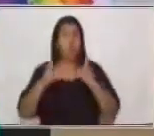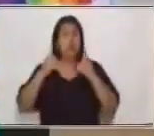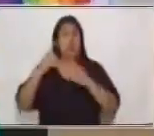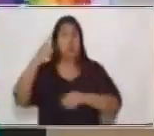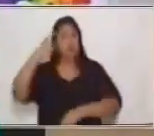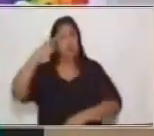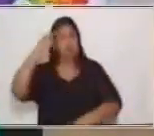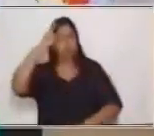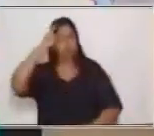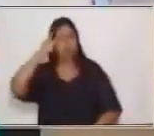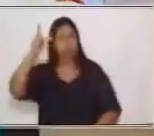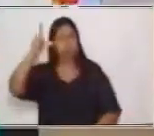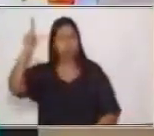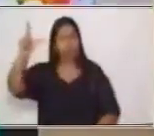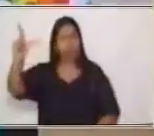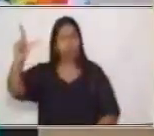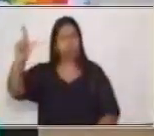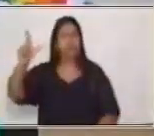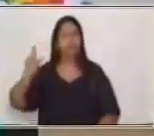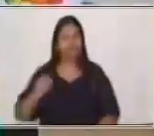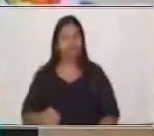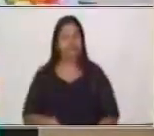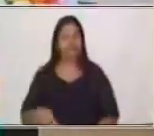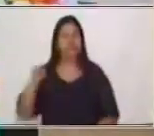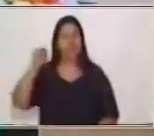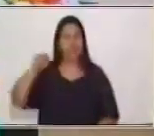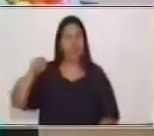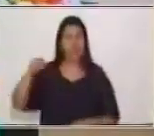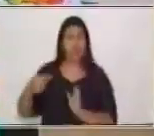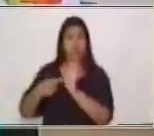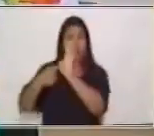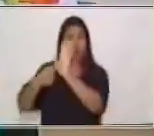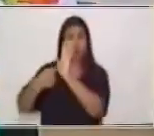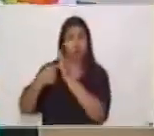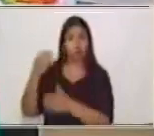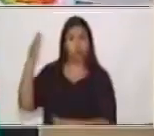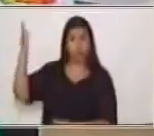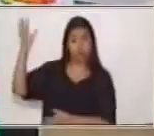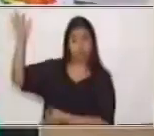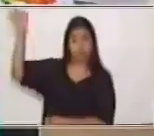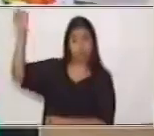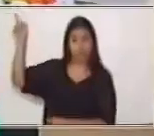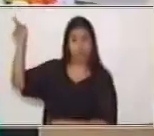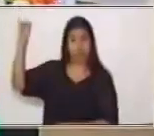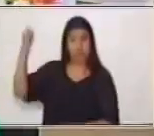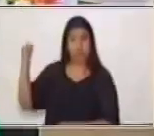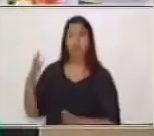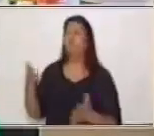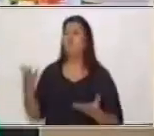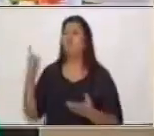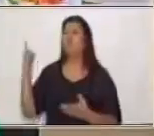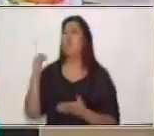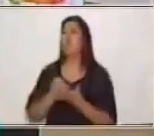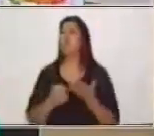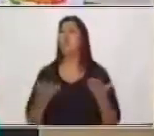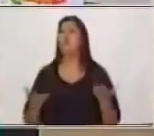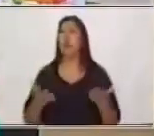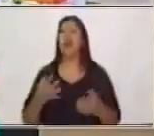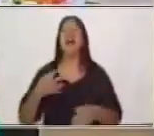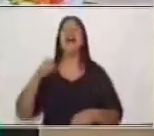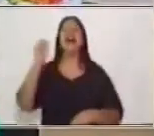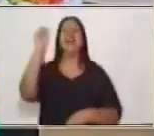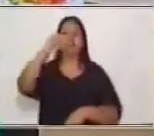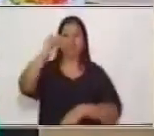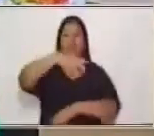lógico. Aquí en este cartelito tenemos un hermoso arco iris, verdad, tú puedes ver